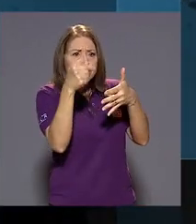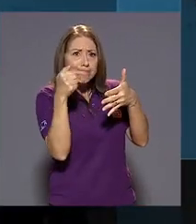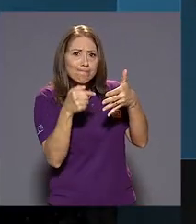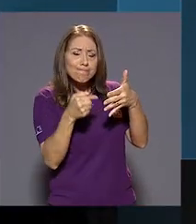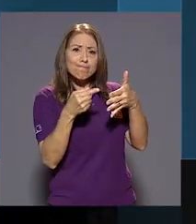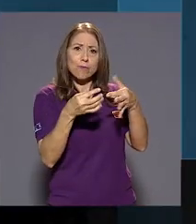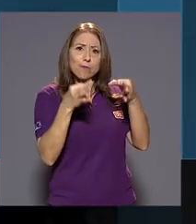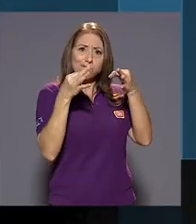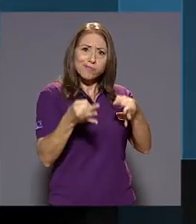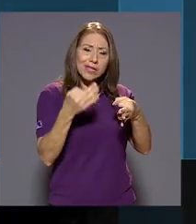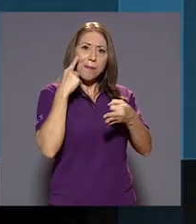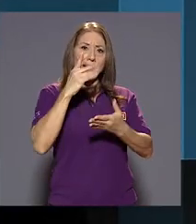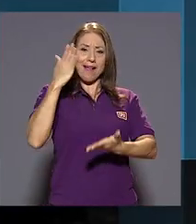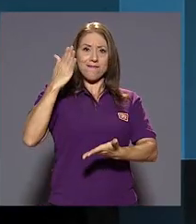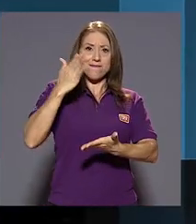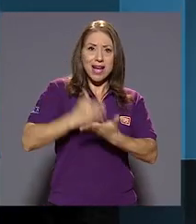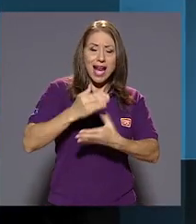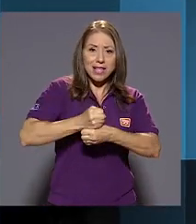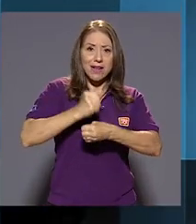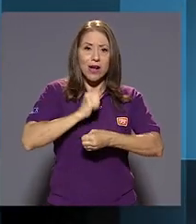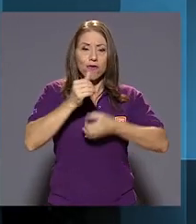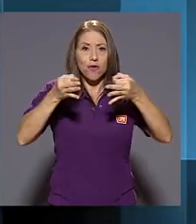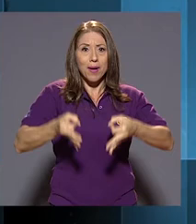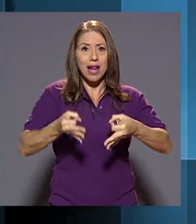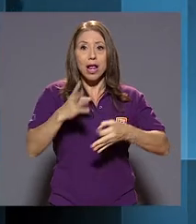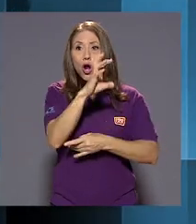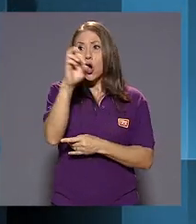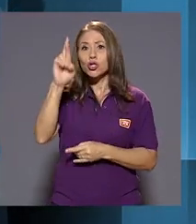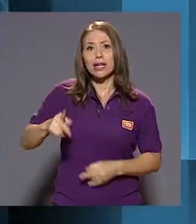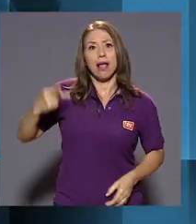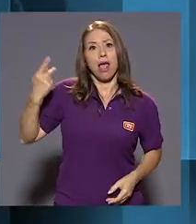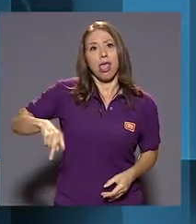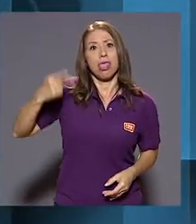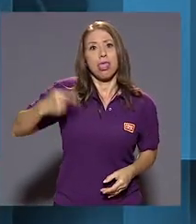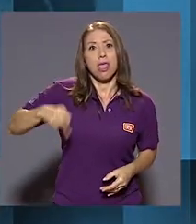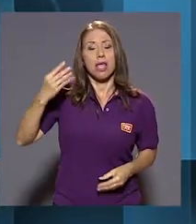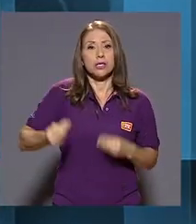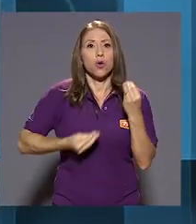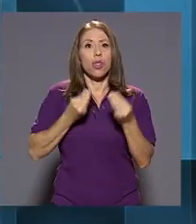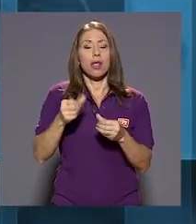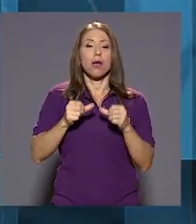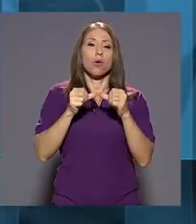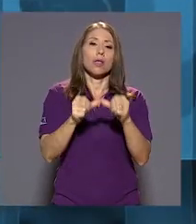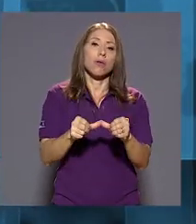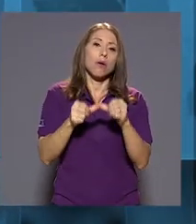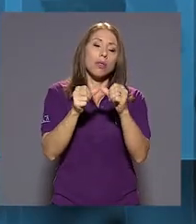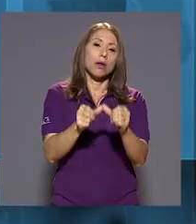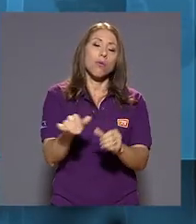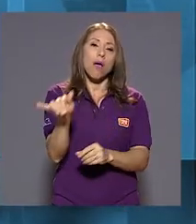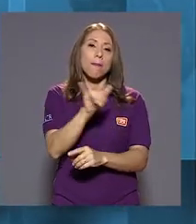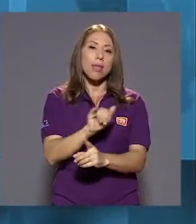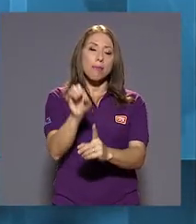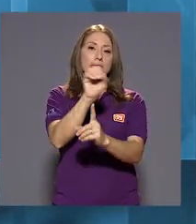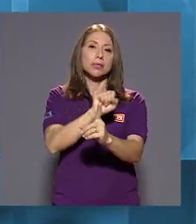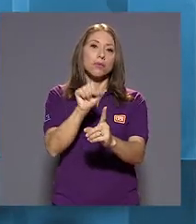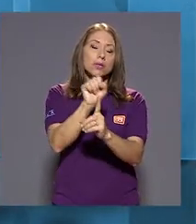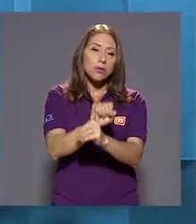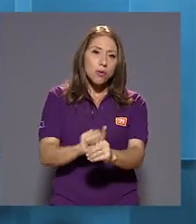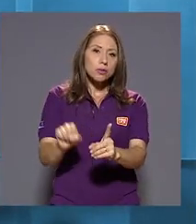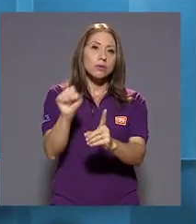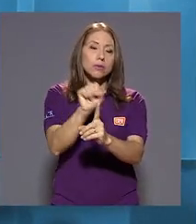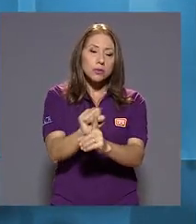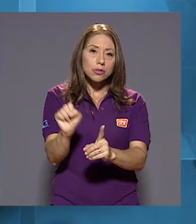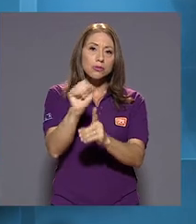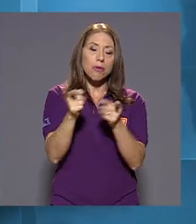frenar la informalidad, Costa Rica corre el riesgo de quedarse atrapada en un círculo vicioso, en donde las